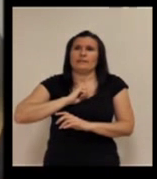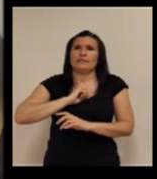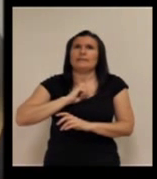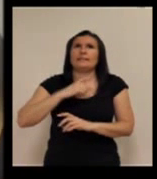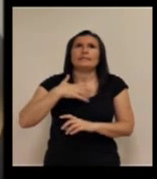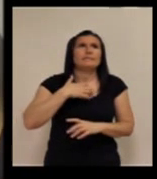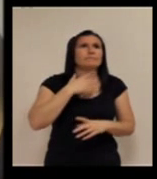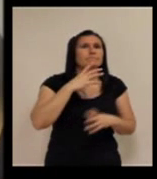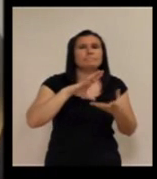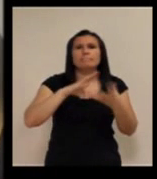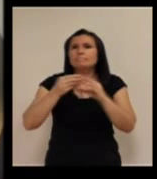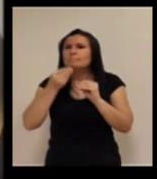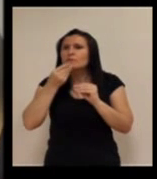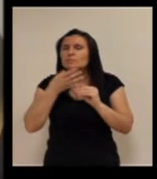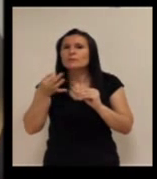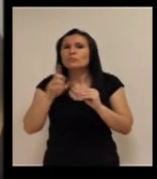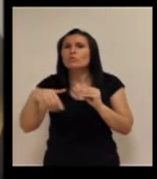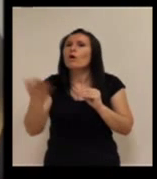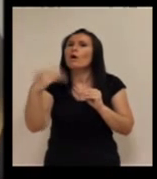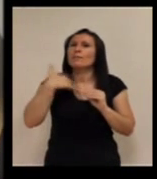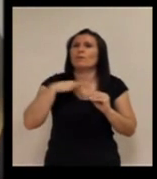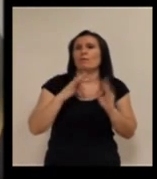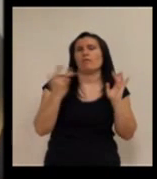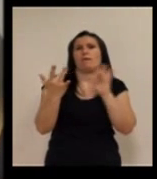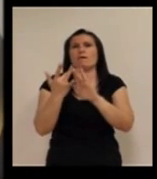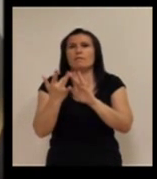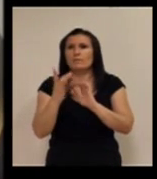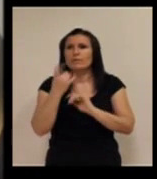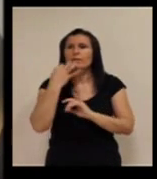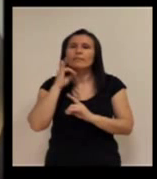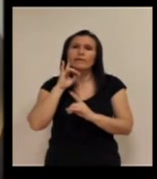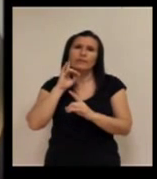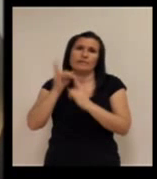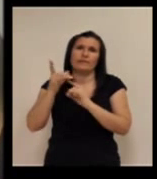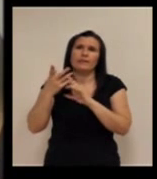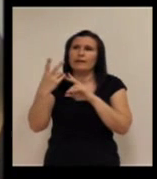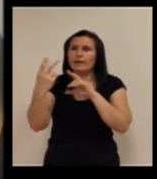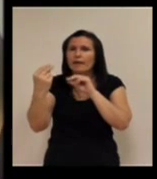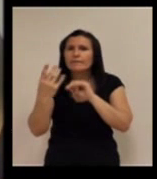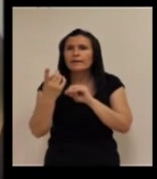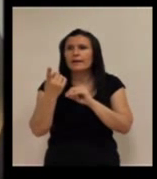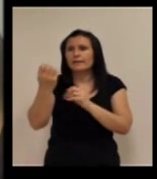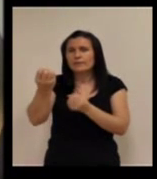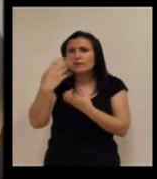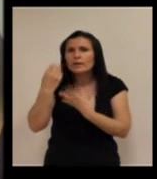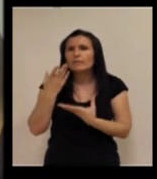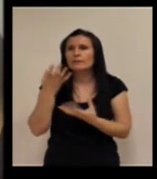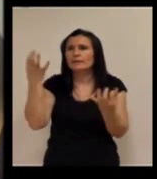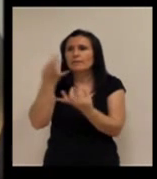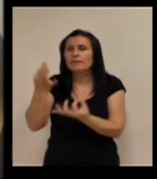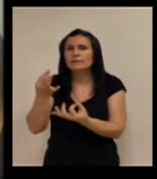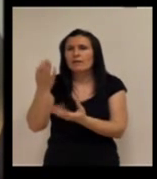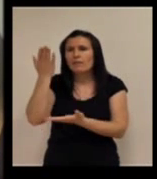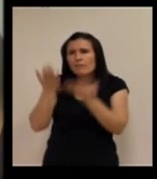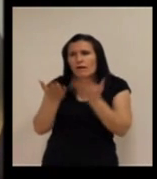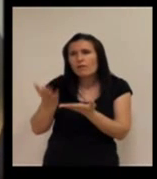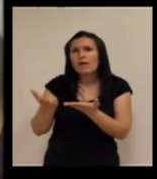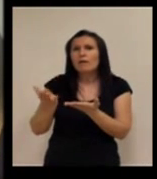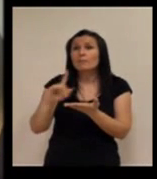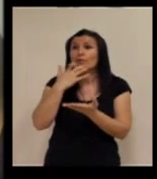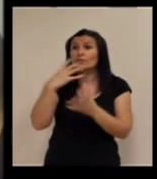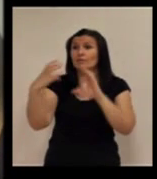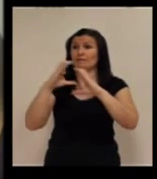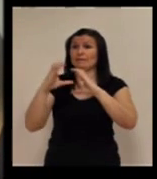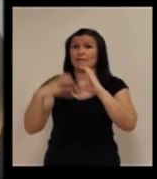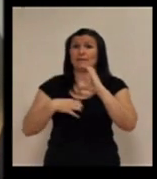Ya estamos rompiendo un protocolo porque tengo que hablar con usted, decirme qué le pasa, valorar, y en función de lo que le pasa, pues si usted no me puede